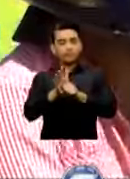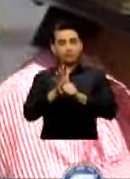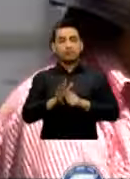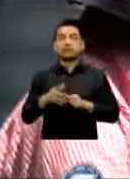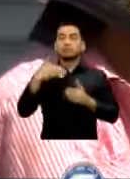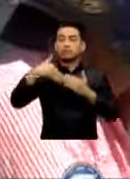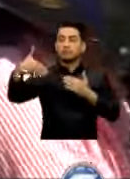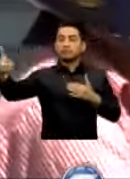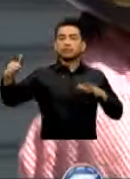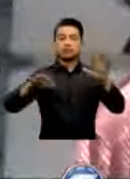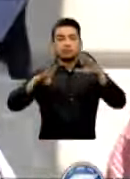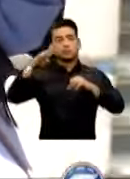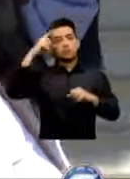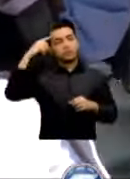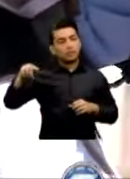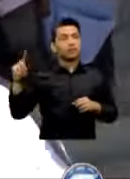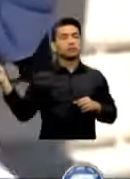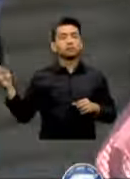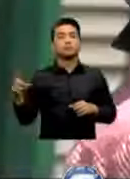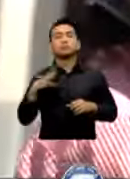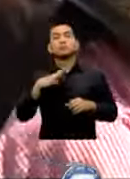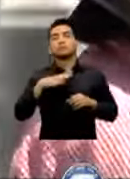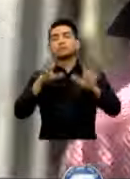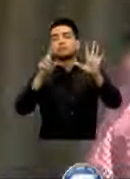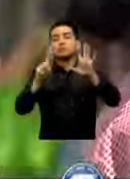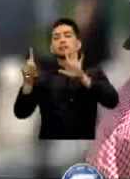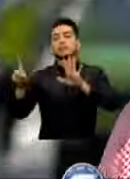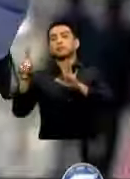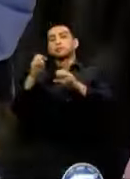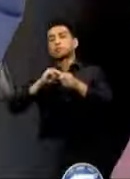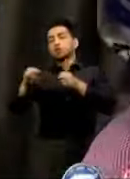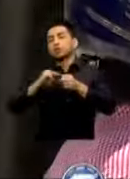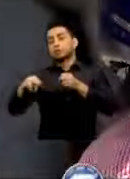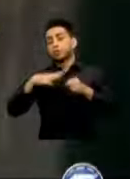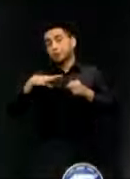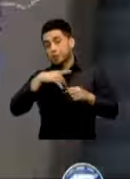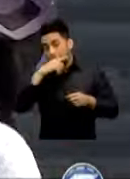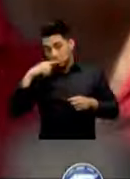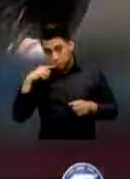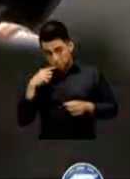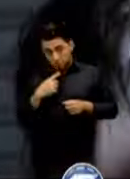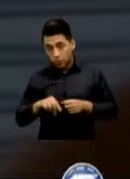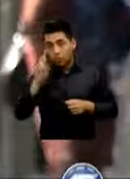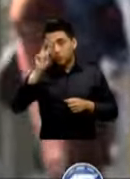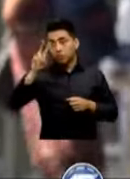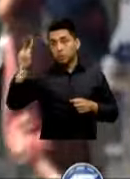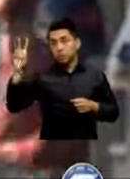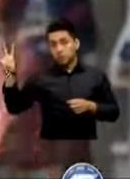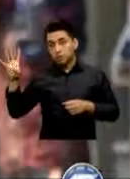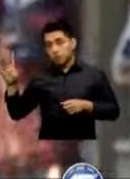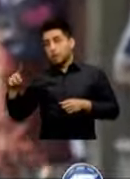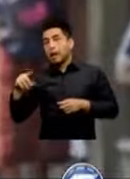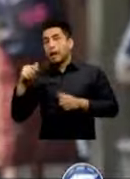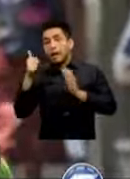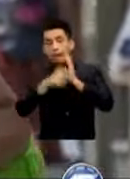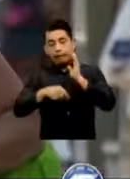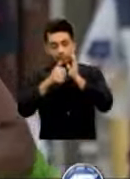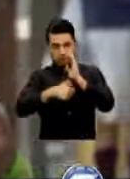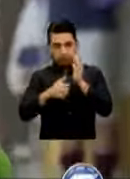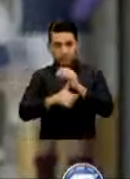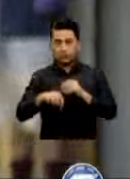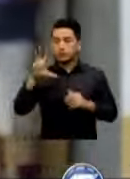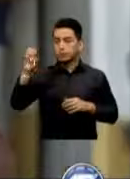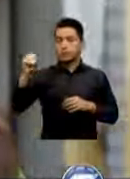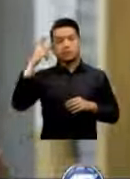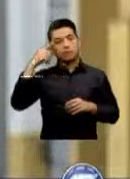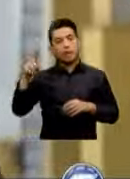Se establecen 66 municipios En rojo 224 En naranja Y 50 En amarillo Este sistema